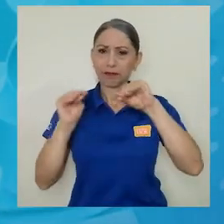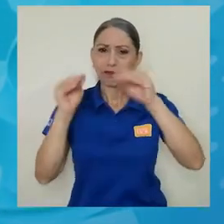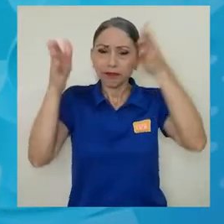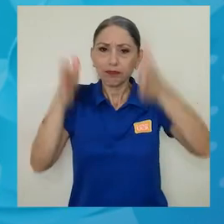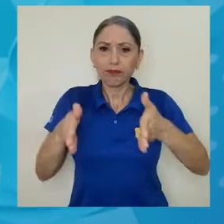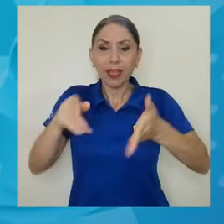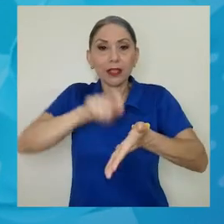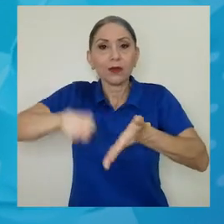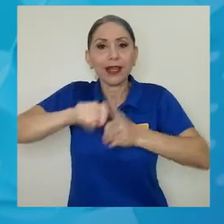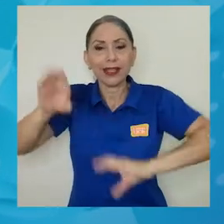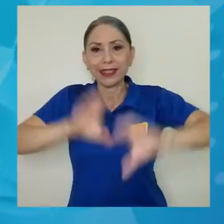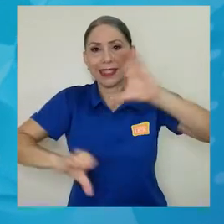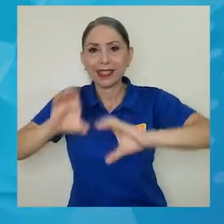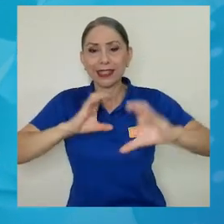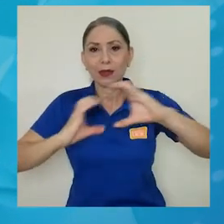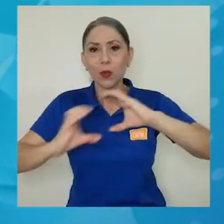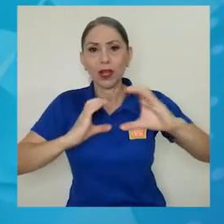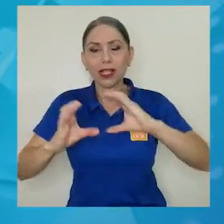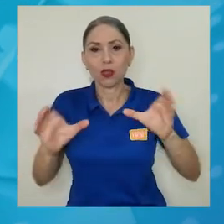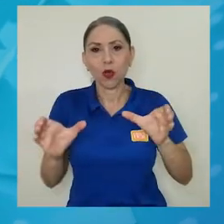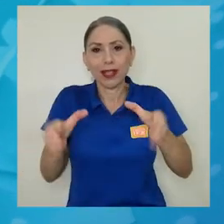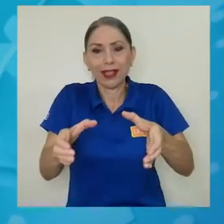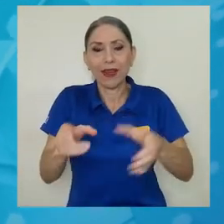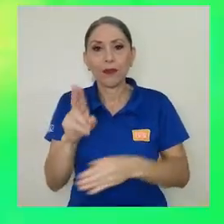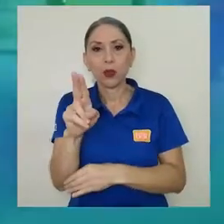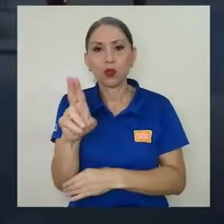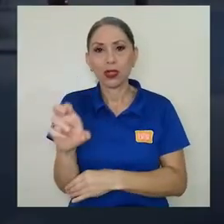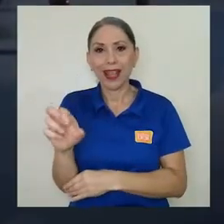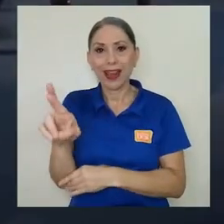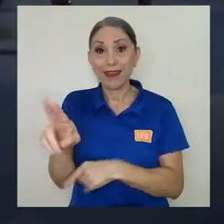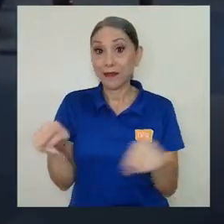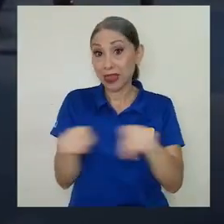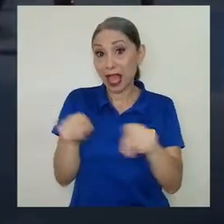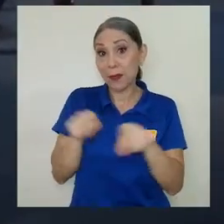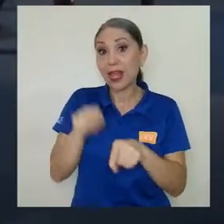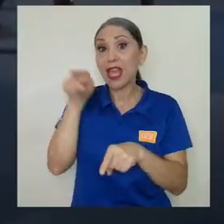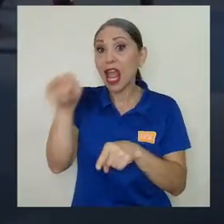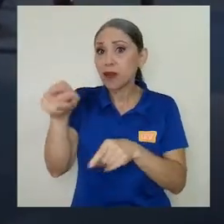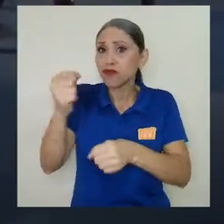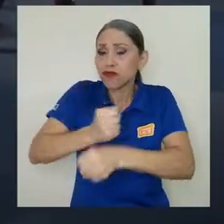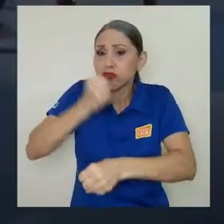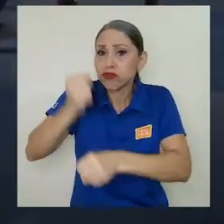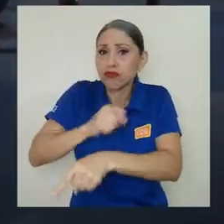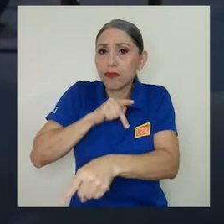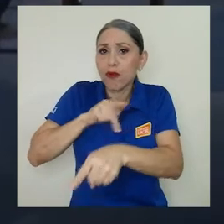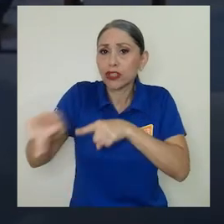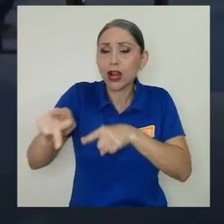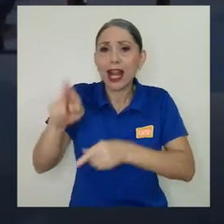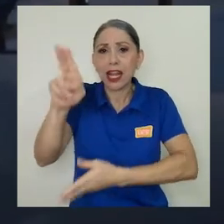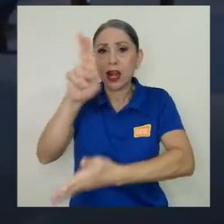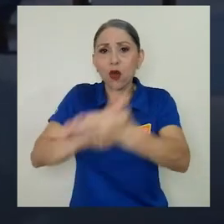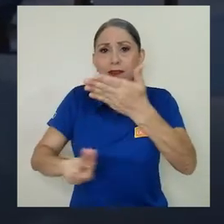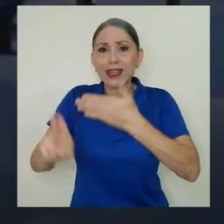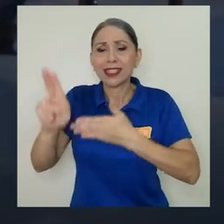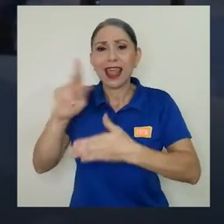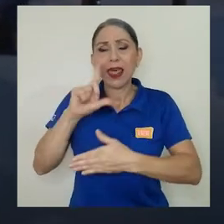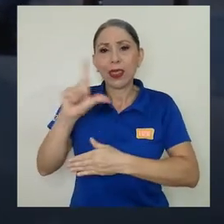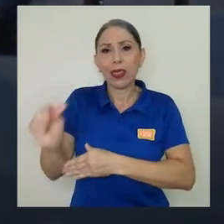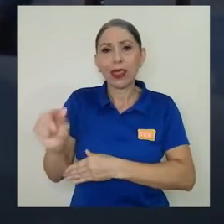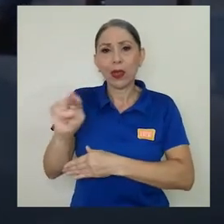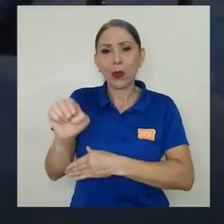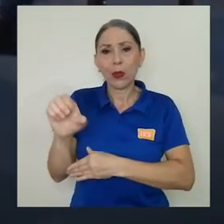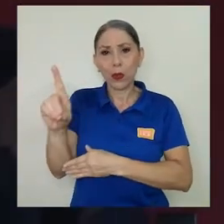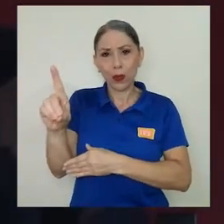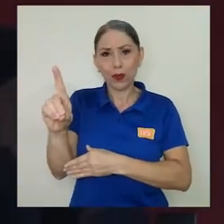Escuela de Ciencias de la Comunicación Colectiva de la UCR. También ha desarrollado su trabajo profesional en la Universidad Estatal a